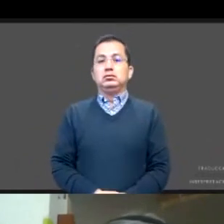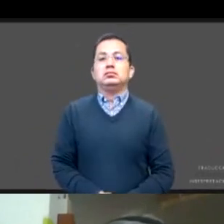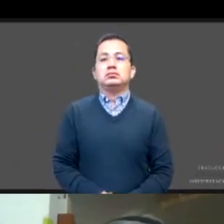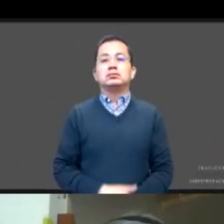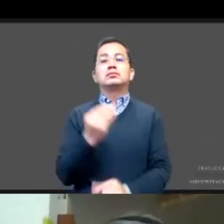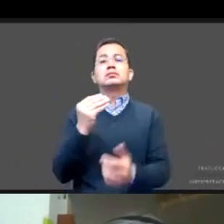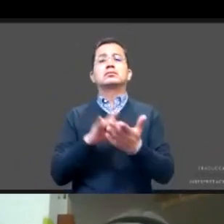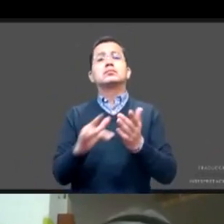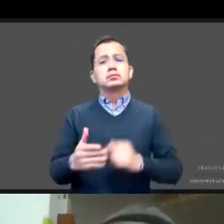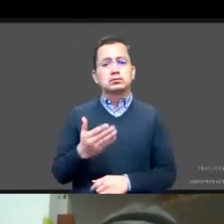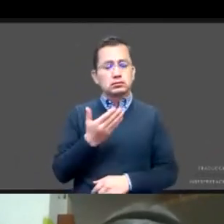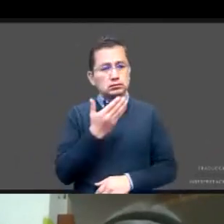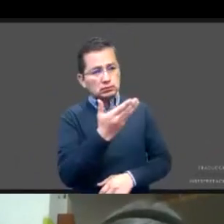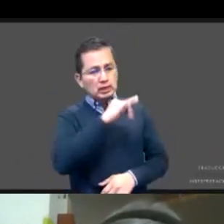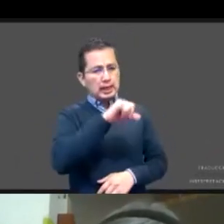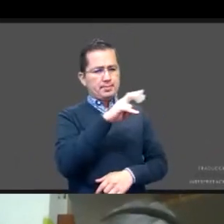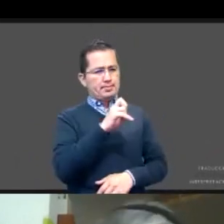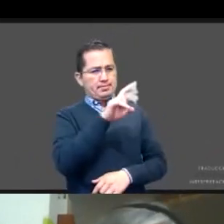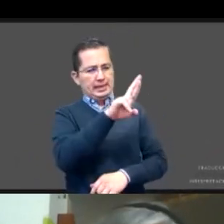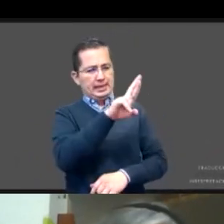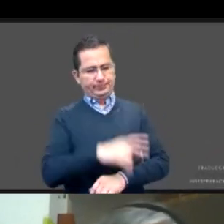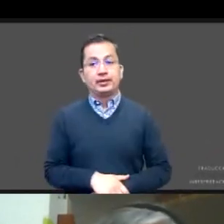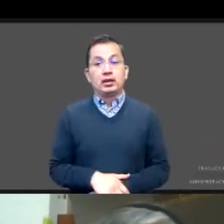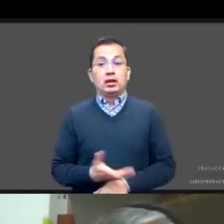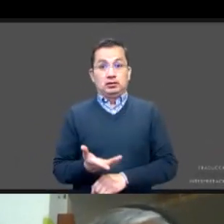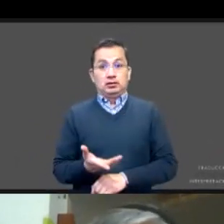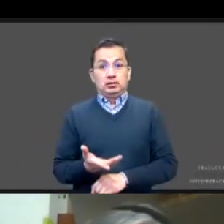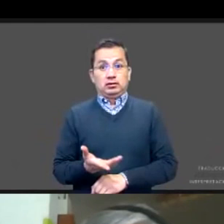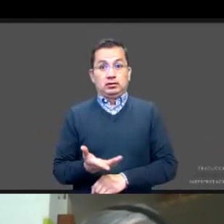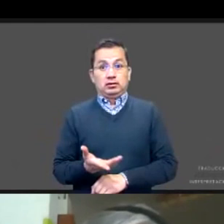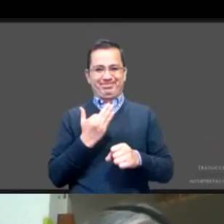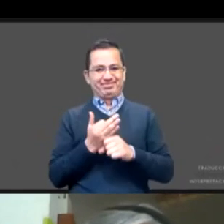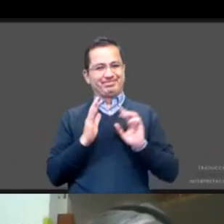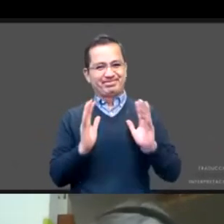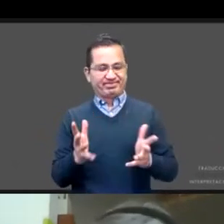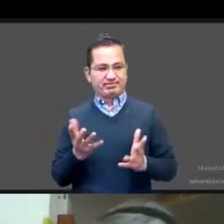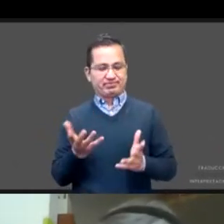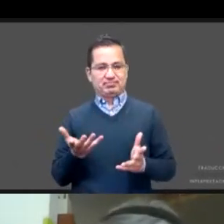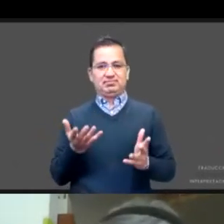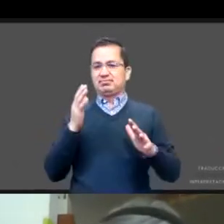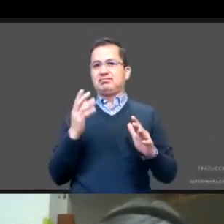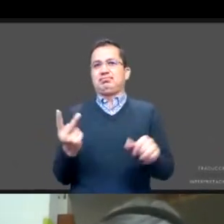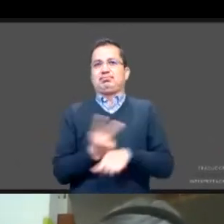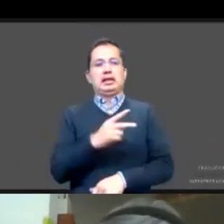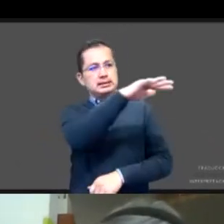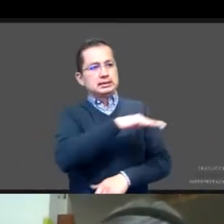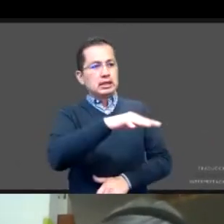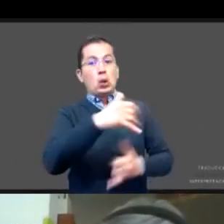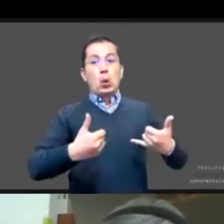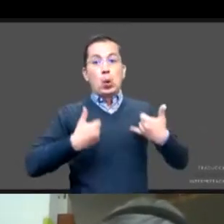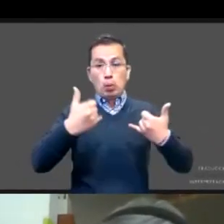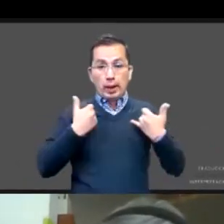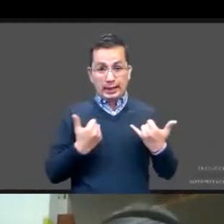tenemos un bastante amplio panorama de qué está pasando con el embarazo en adolescentes y